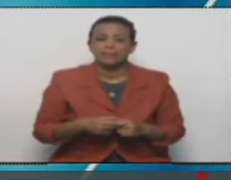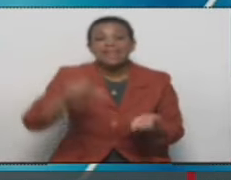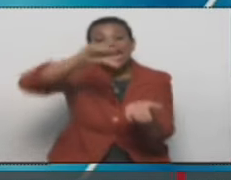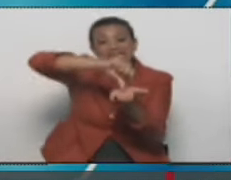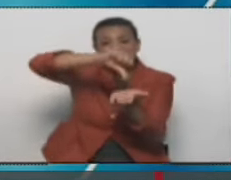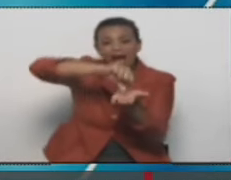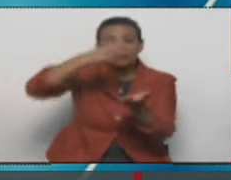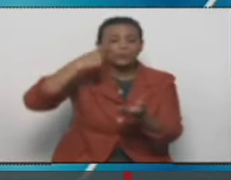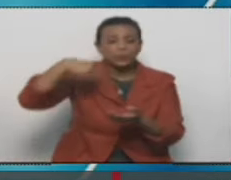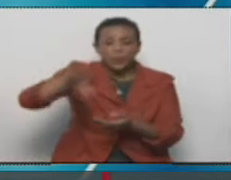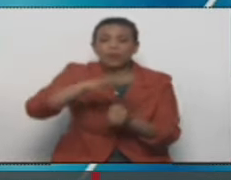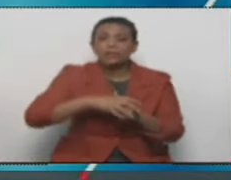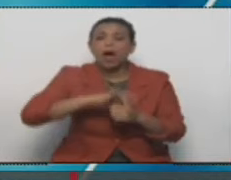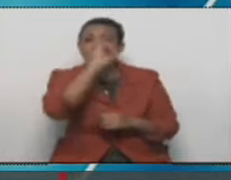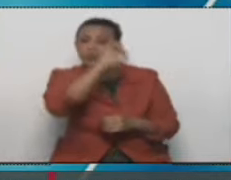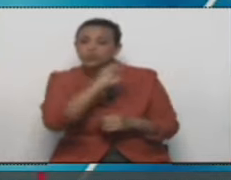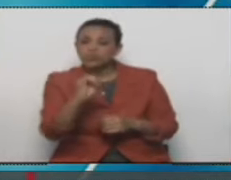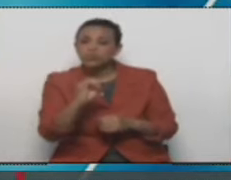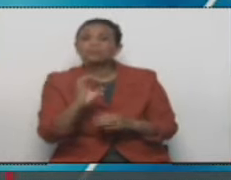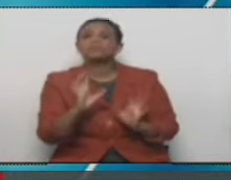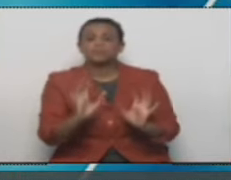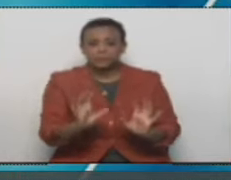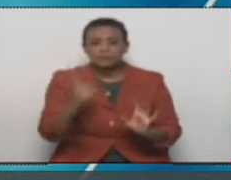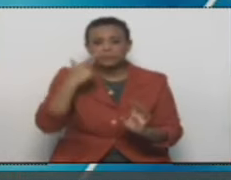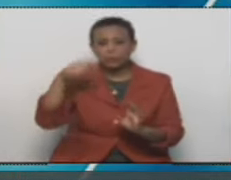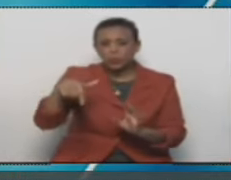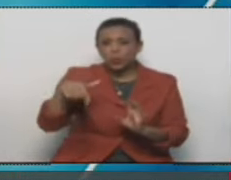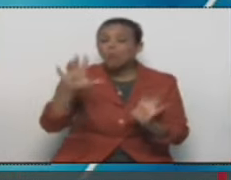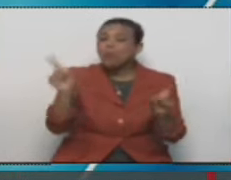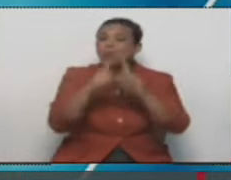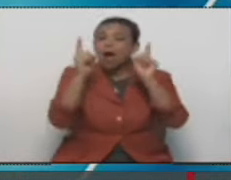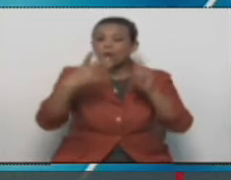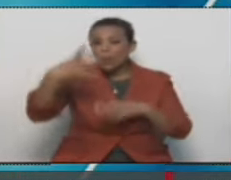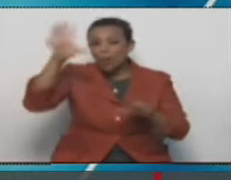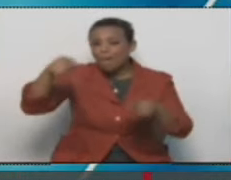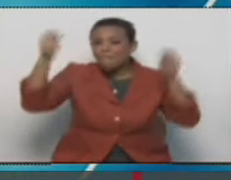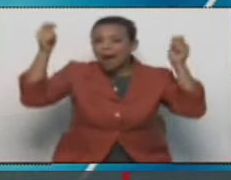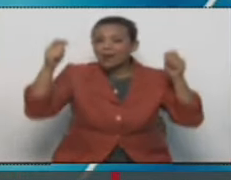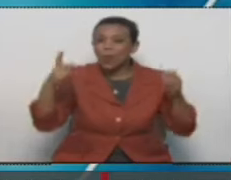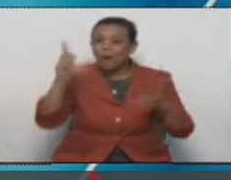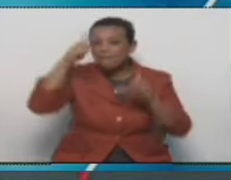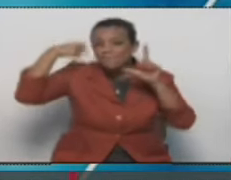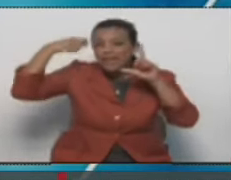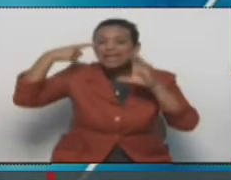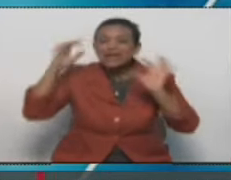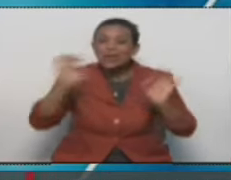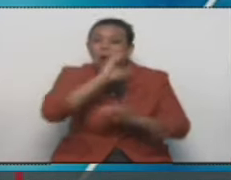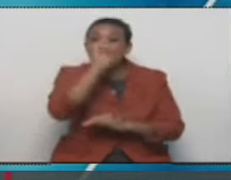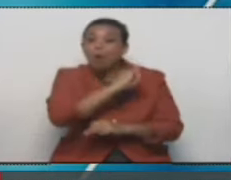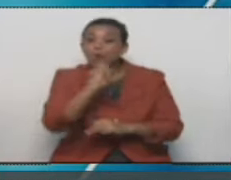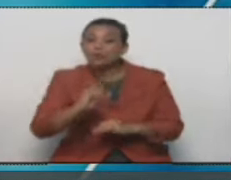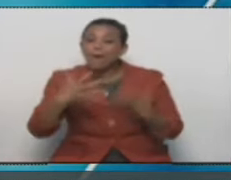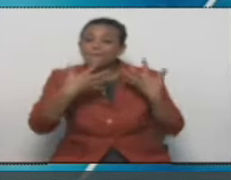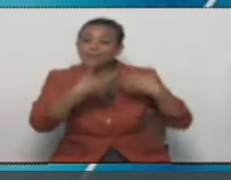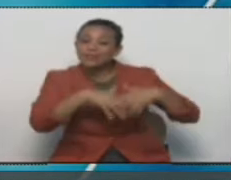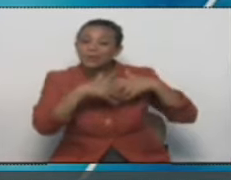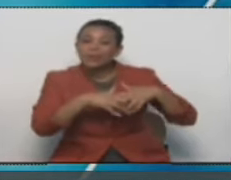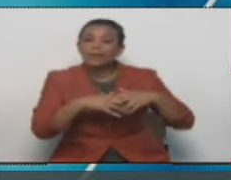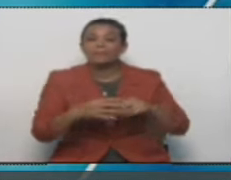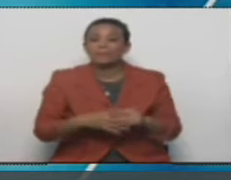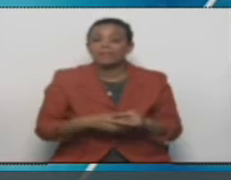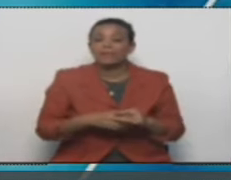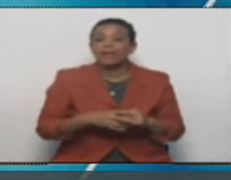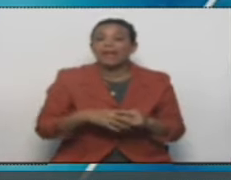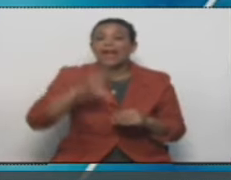Jorge Redondo, presidente de OZ, como el mago de OZ. OZ Producciones, correcto. Ester